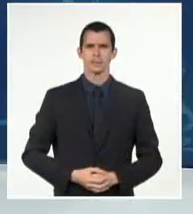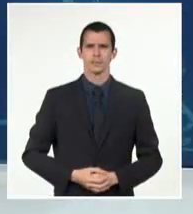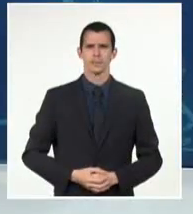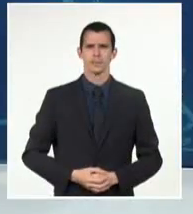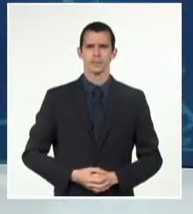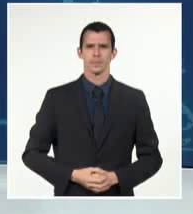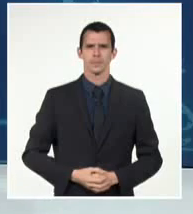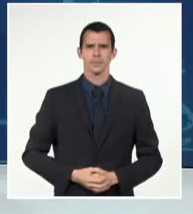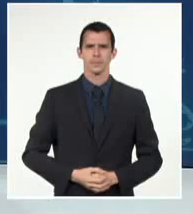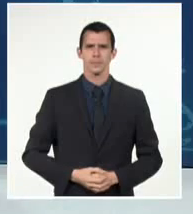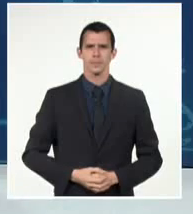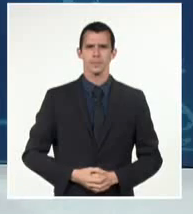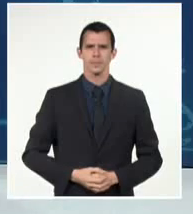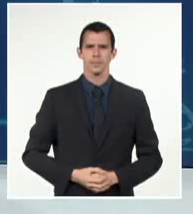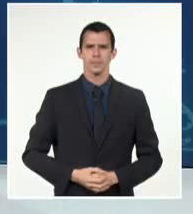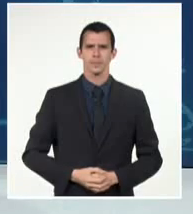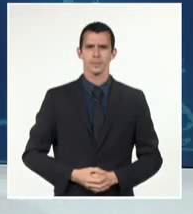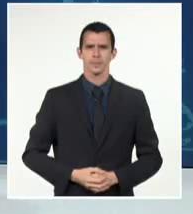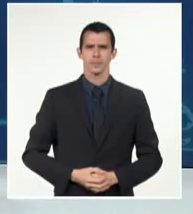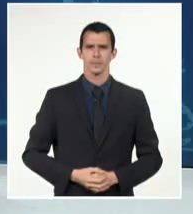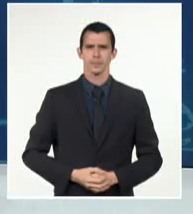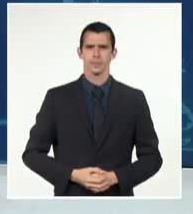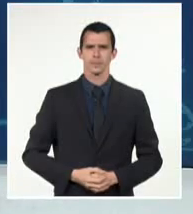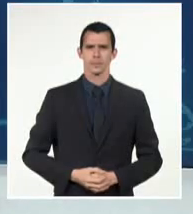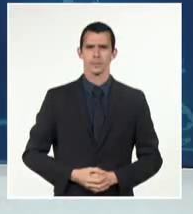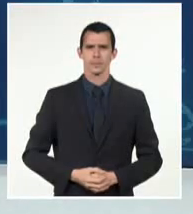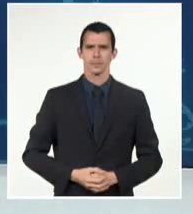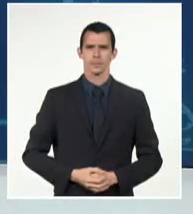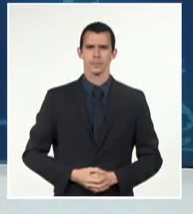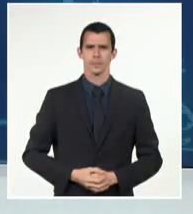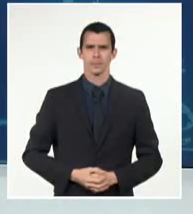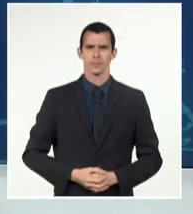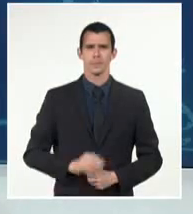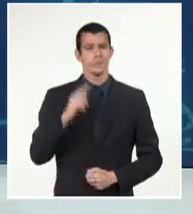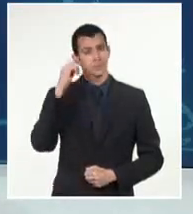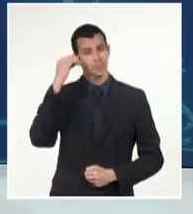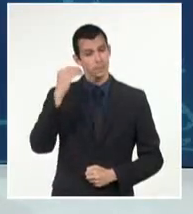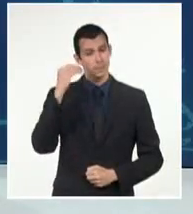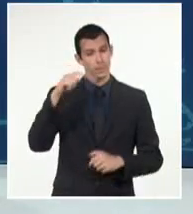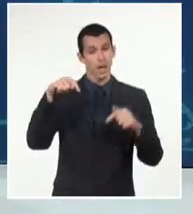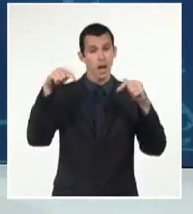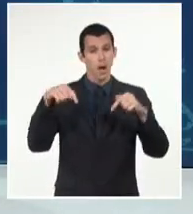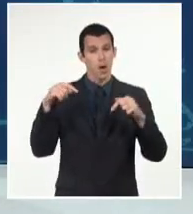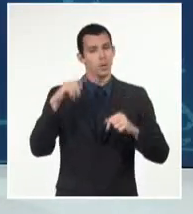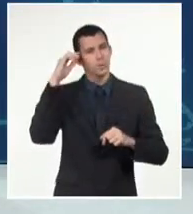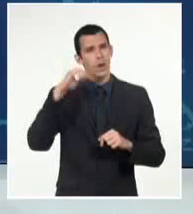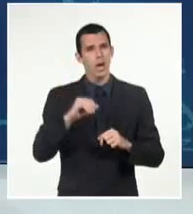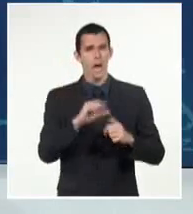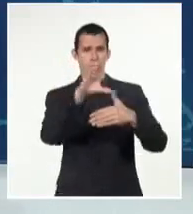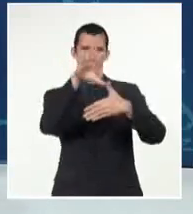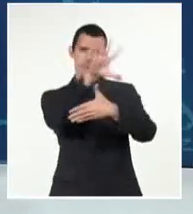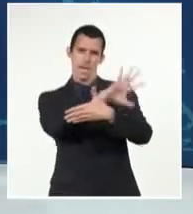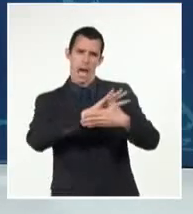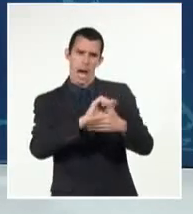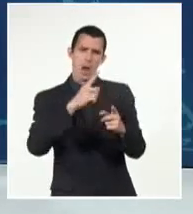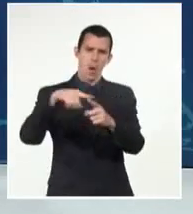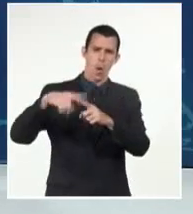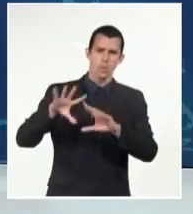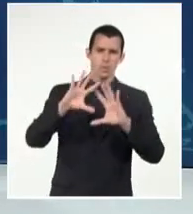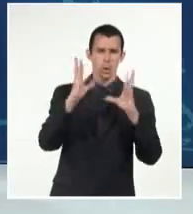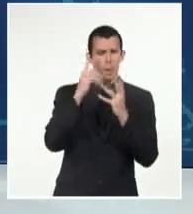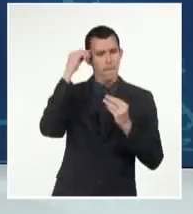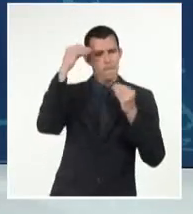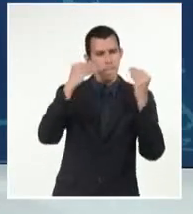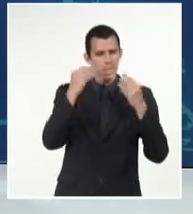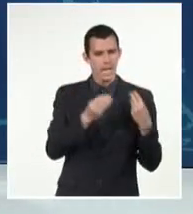Los países occidentales están a punto de iniciar conversaciones serias sobre el envío de tropas aliadas a Ucrania. Esto declaró el